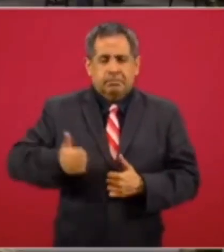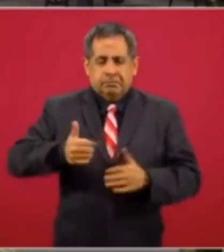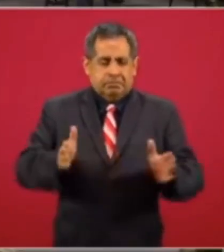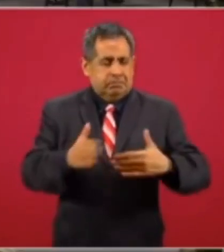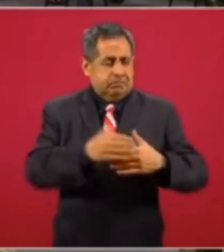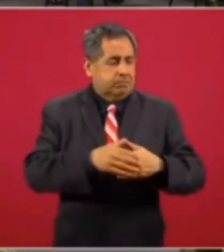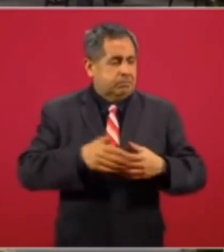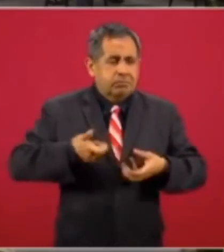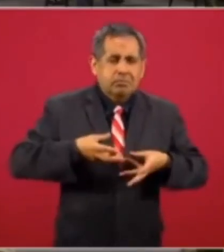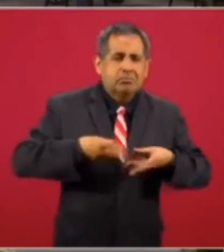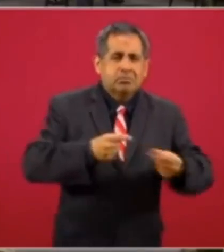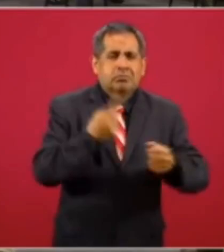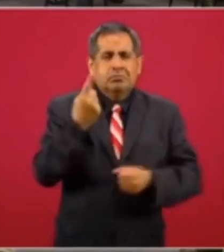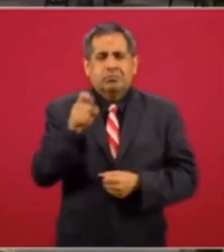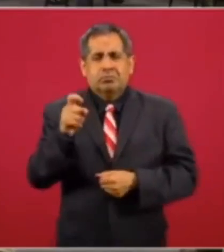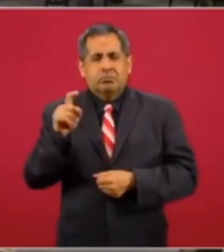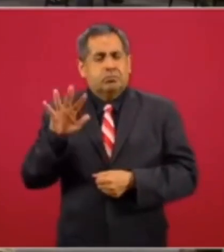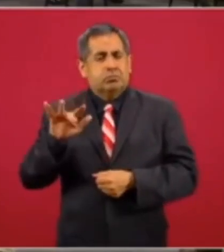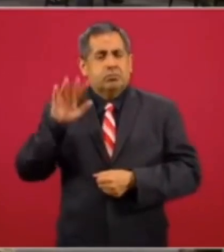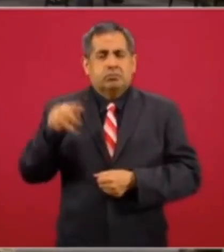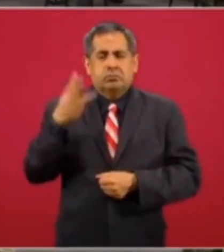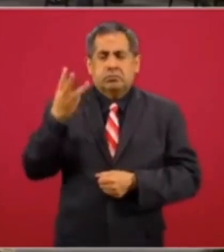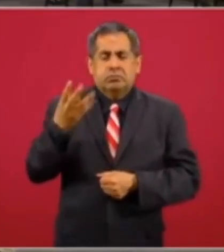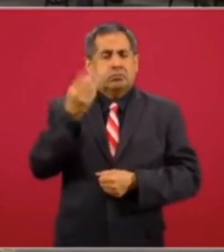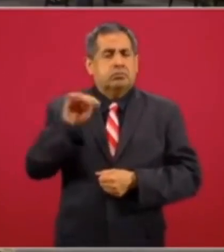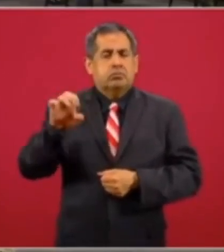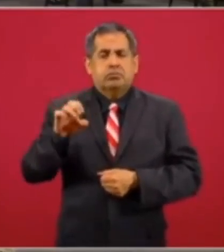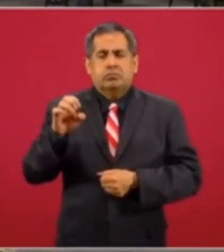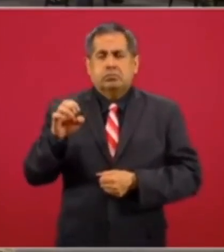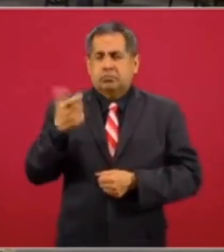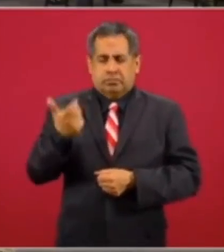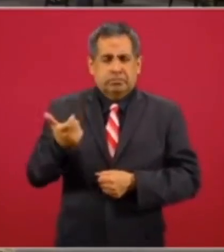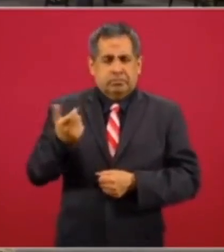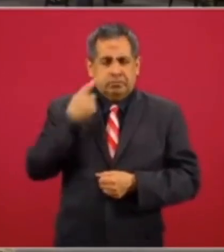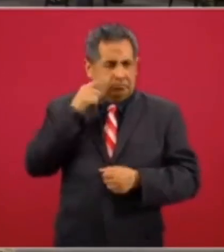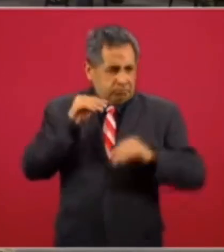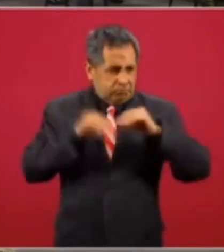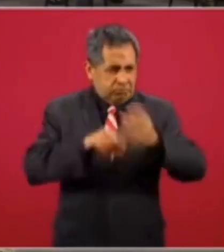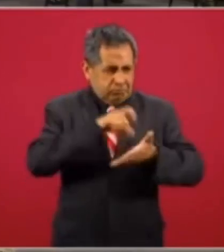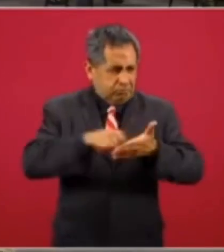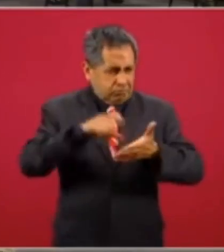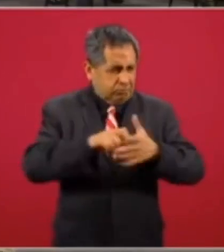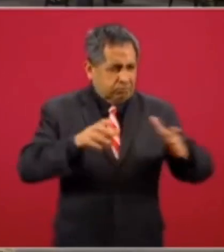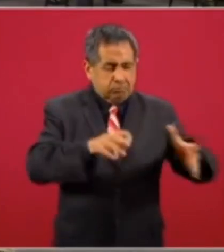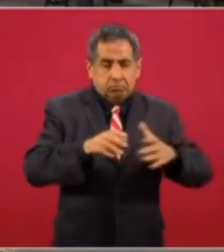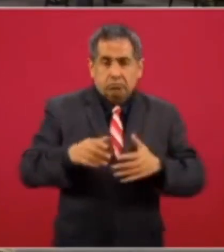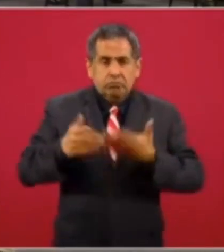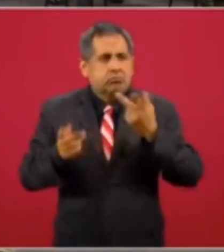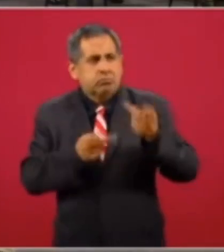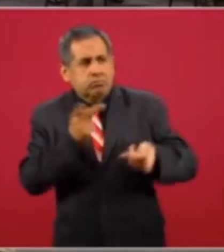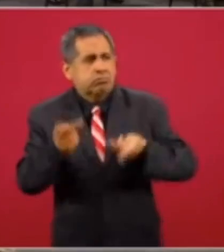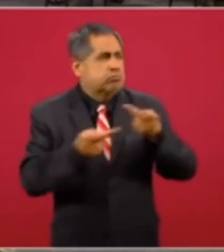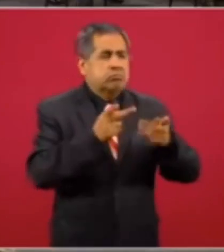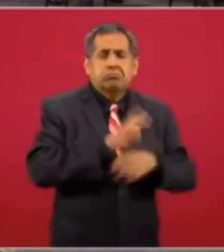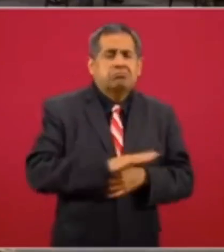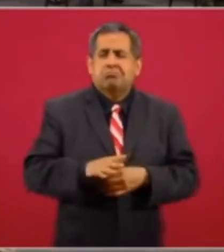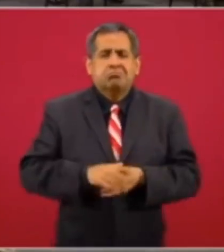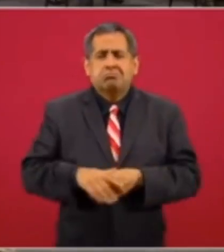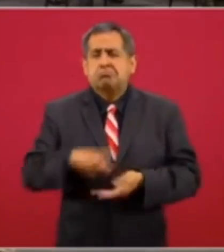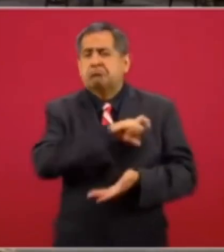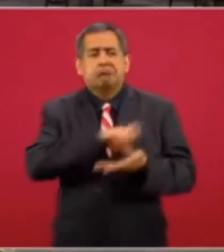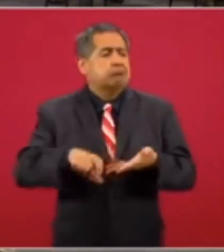costó ciento cincuenta y tres mil novecientos pesos y se compraron sin estudios de mercado ni